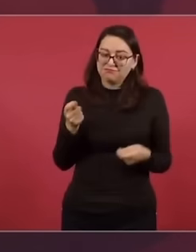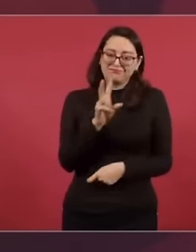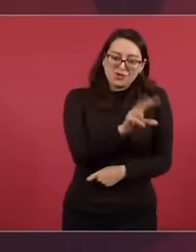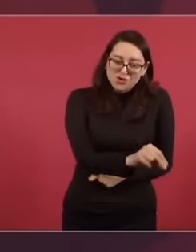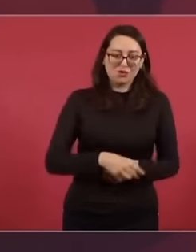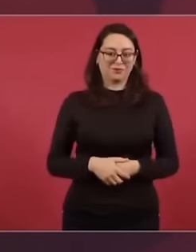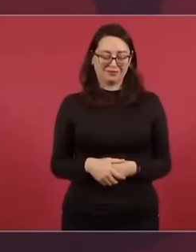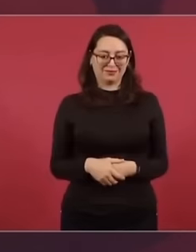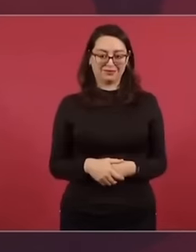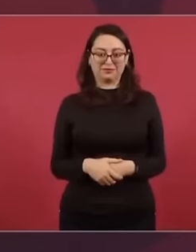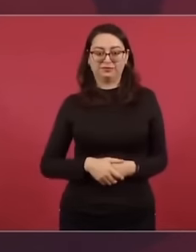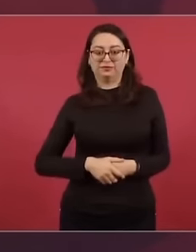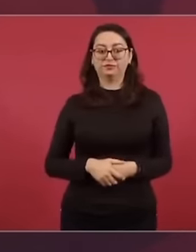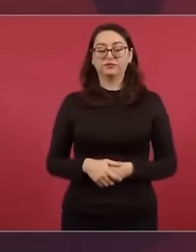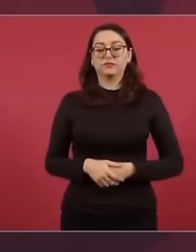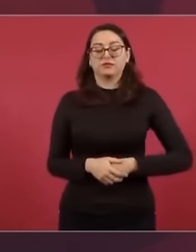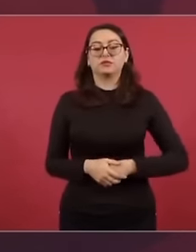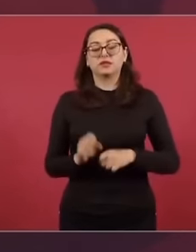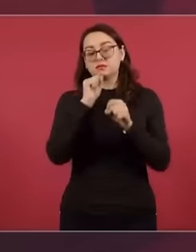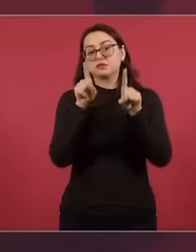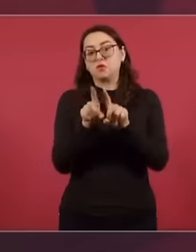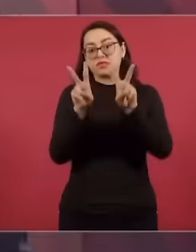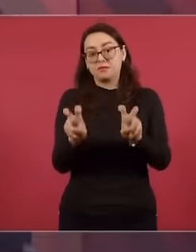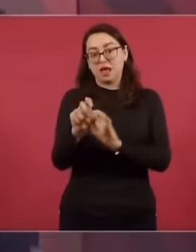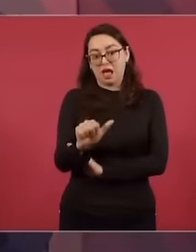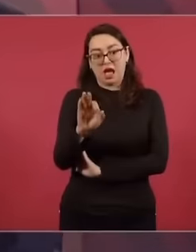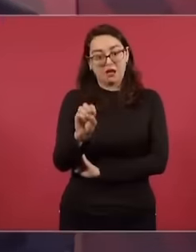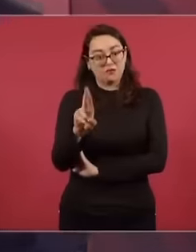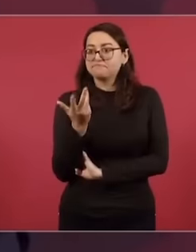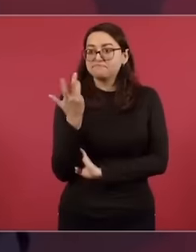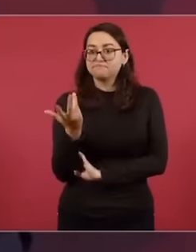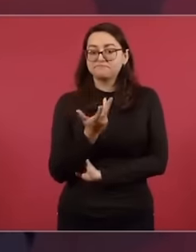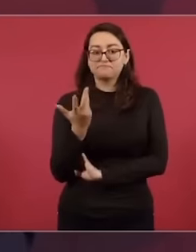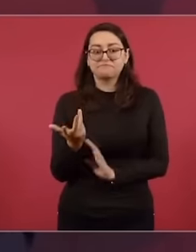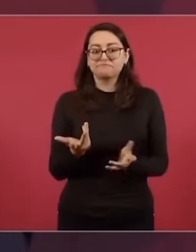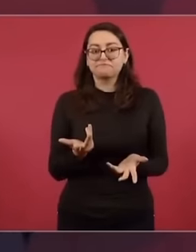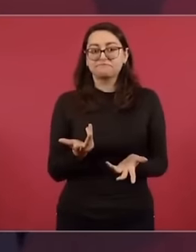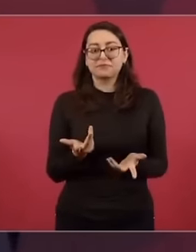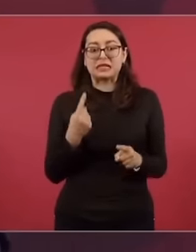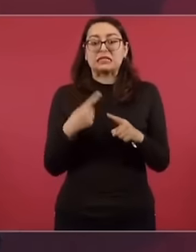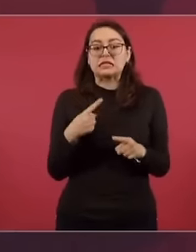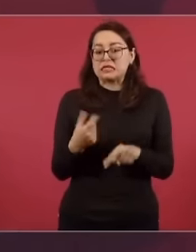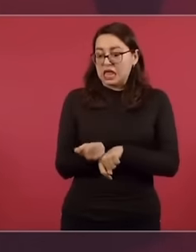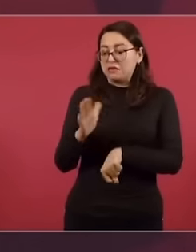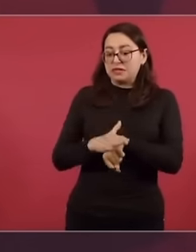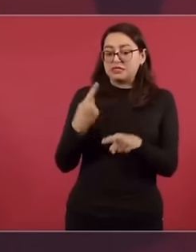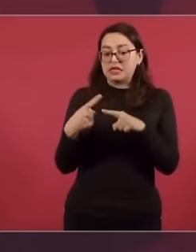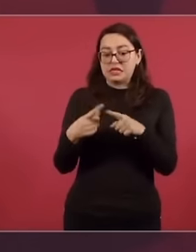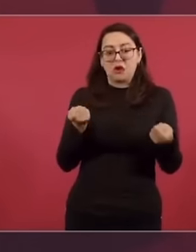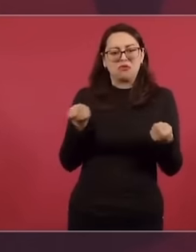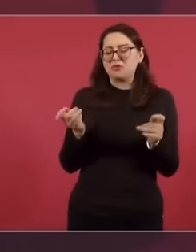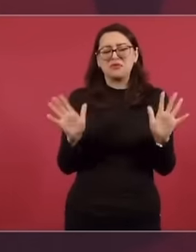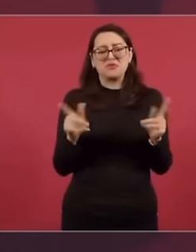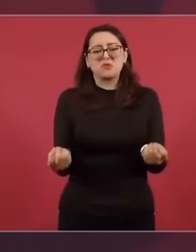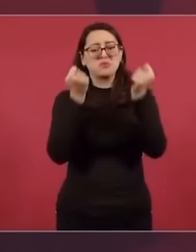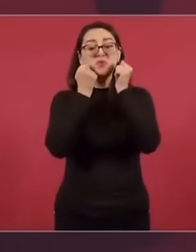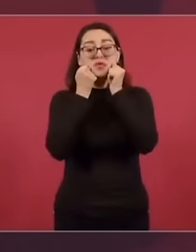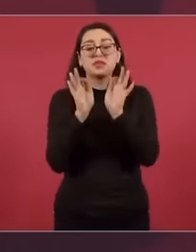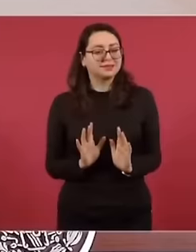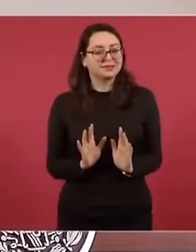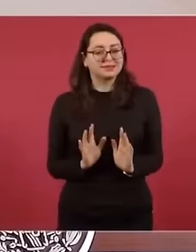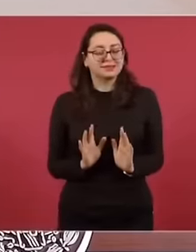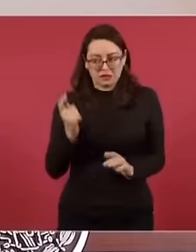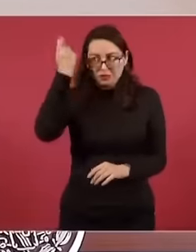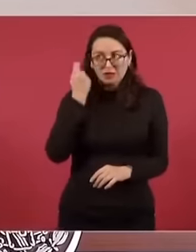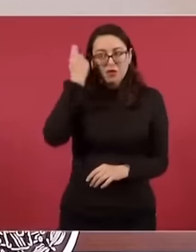Incluso aquí se habló sobre los Afores y dijimos que no era un asunto de quién administraba la pensión, sino del